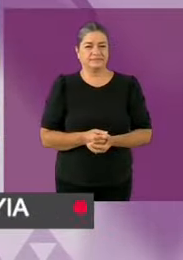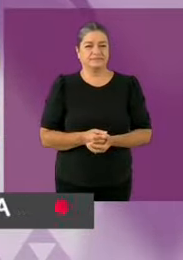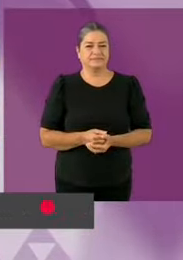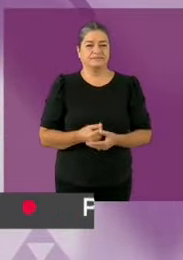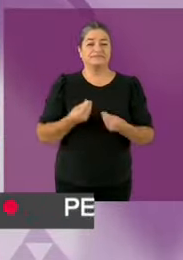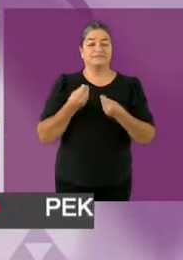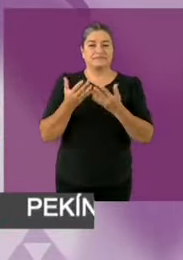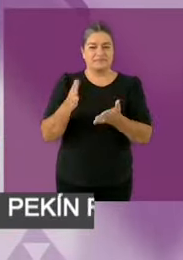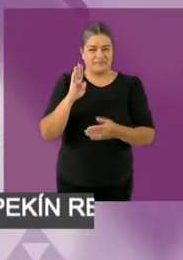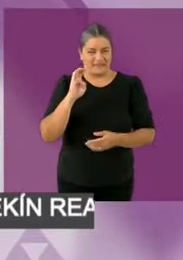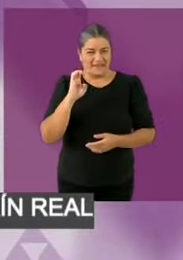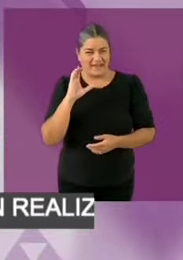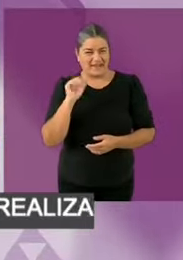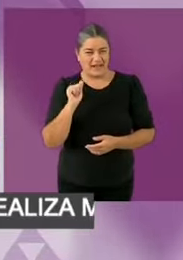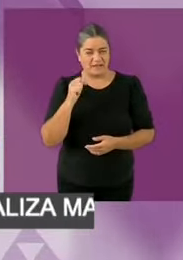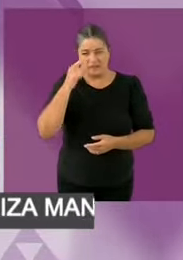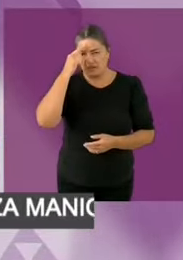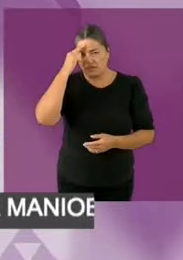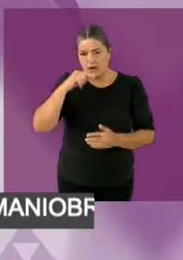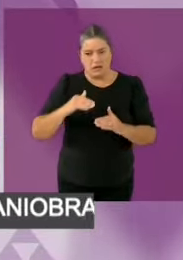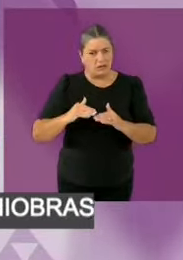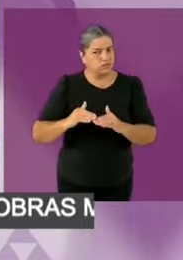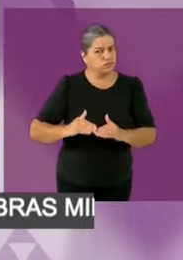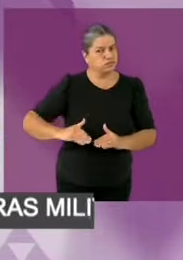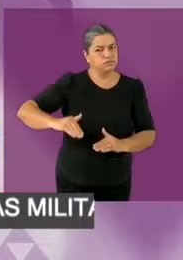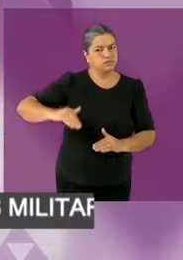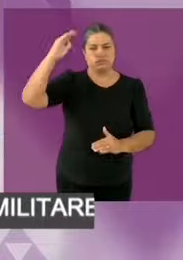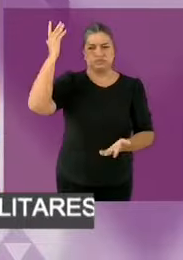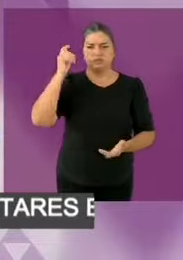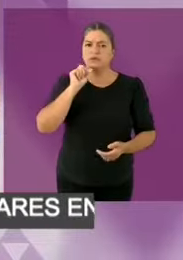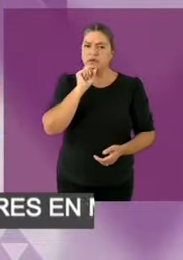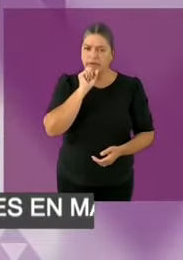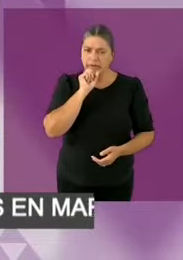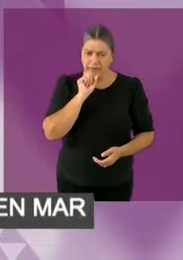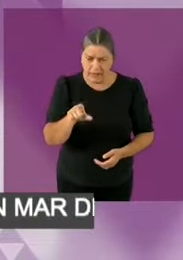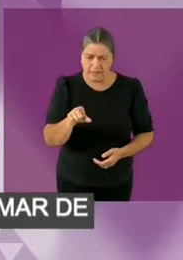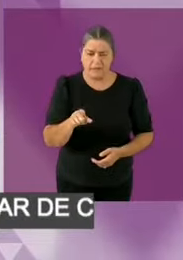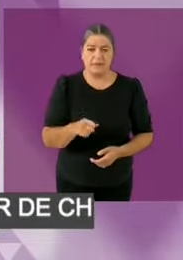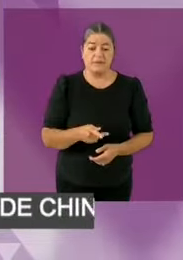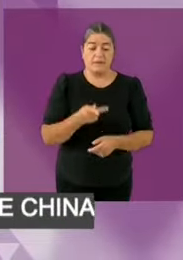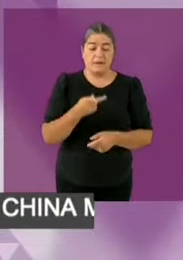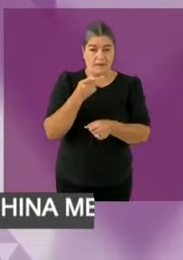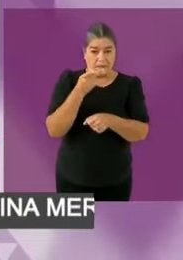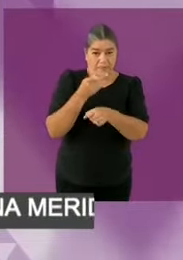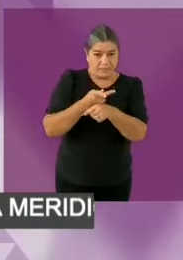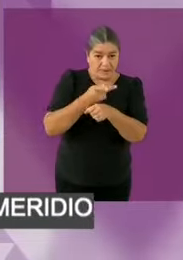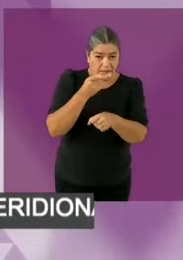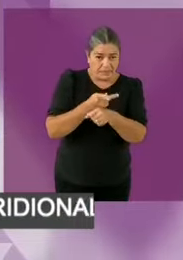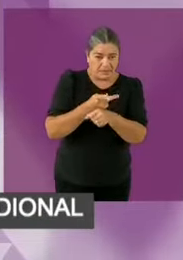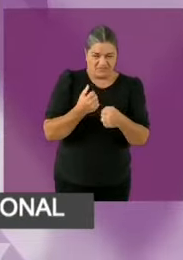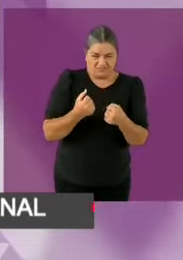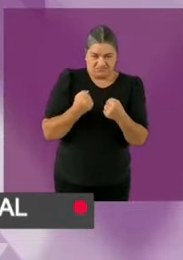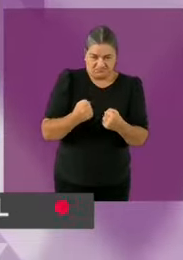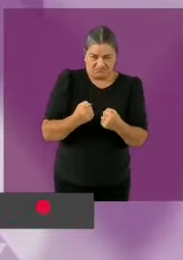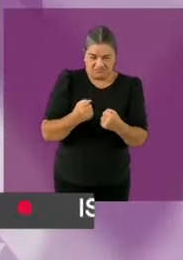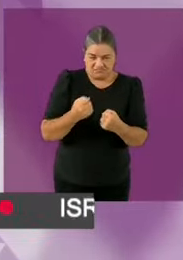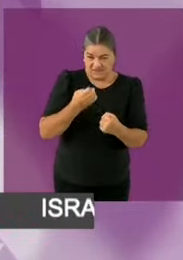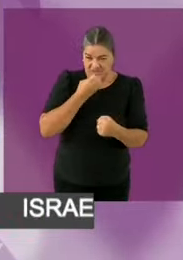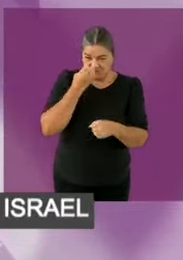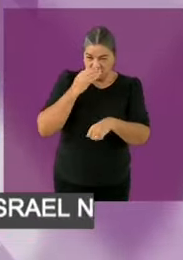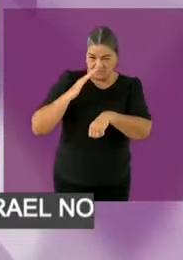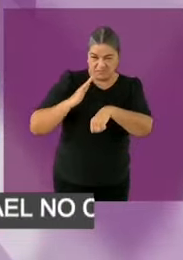superior. Se ha avanzado bastante, además con la beca que del Presidente de la República, pero todavía hay 1